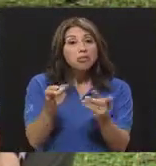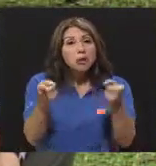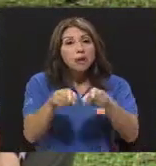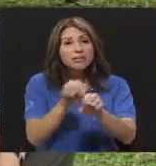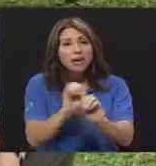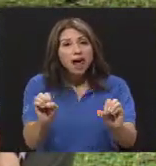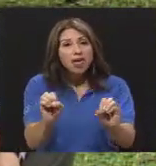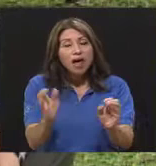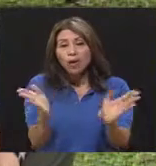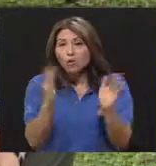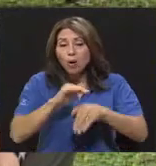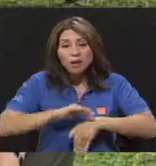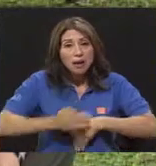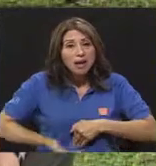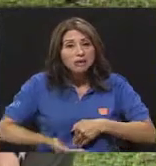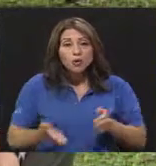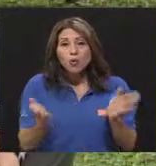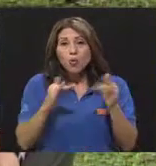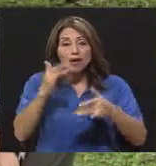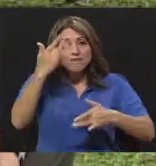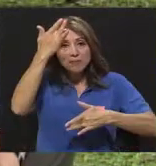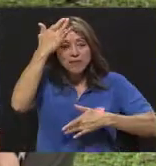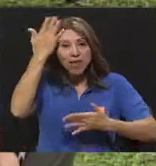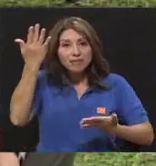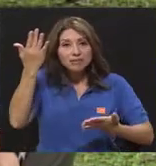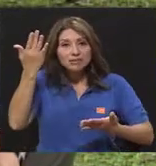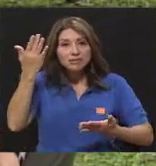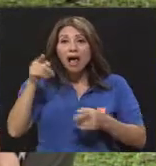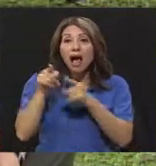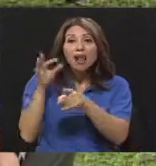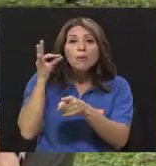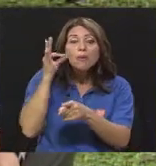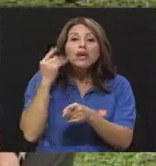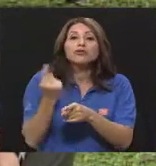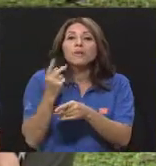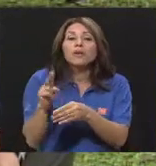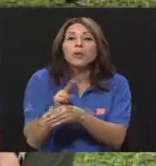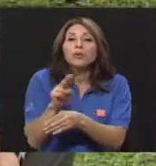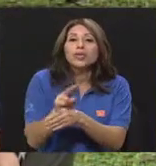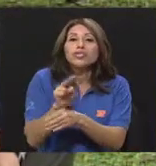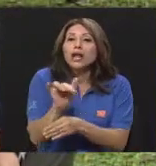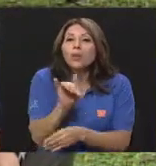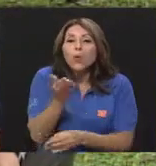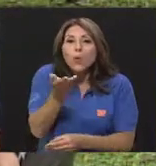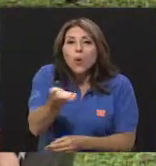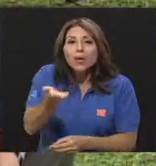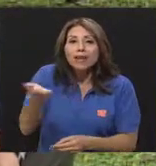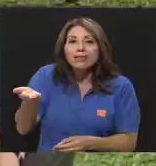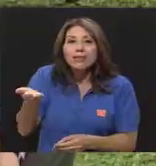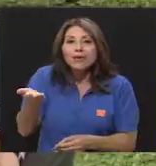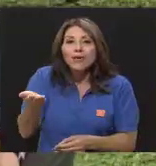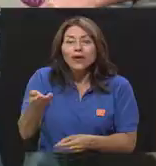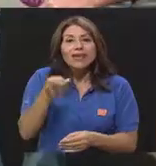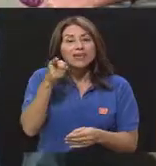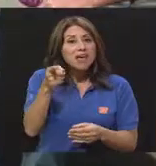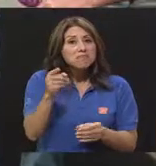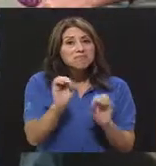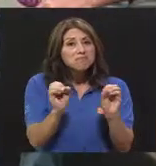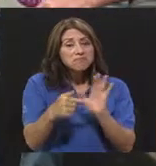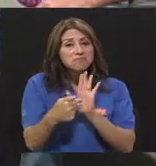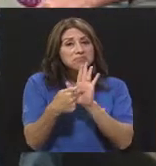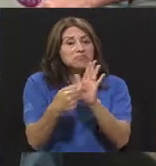y la mujer es un objeto a utilizar y donde toda la imagen que se presenta es totalmente desprovista de afecto.